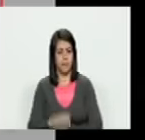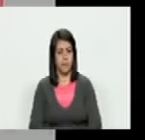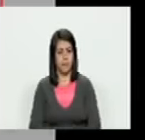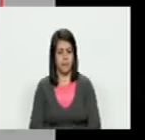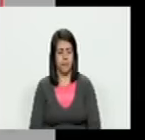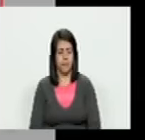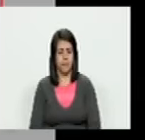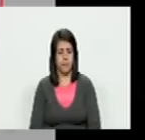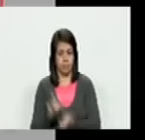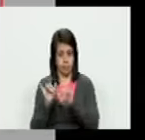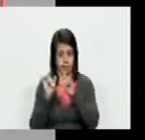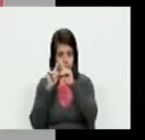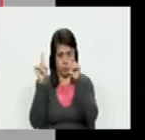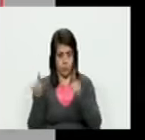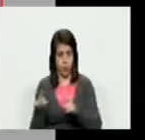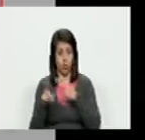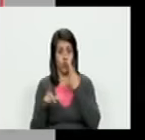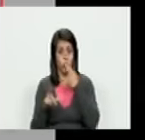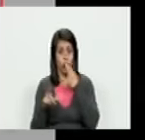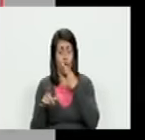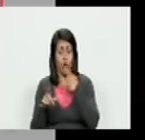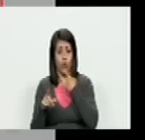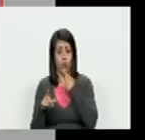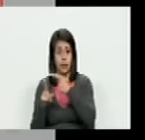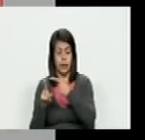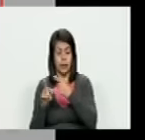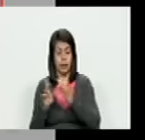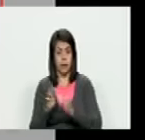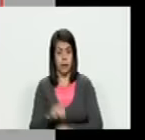exactamente ahí en el cuadro rojo dice